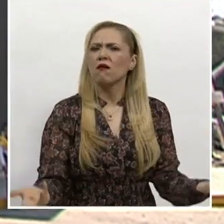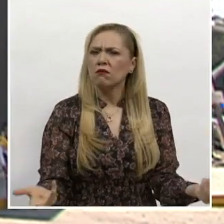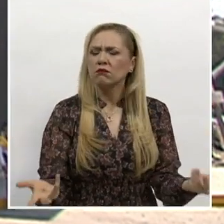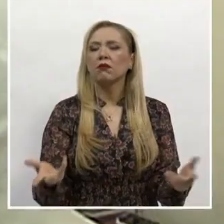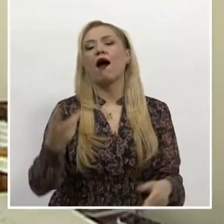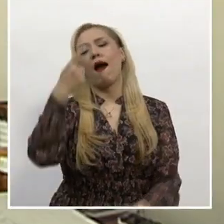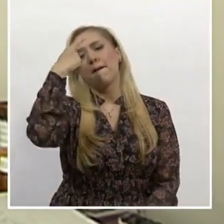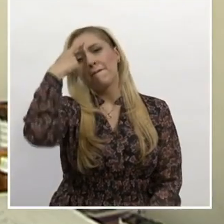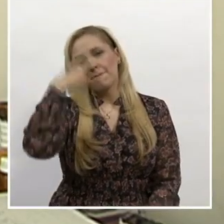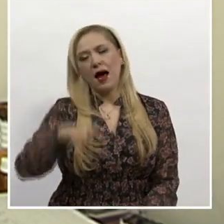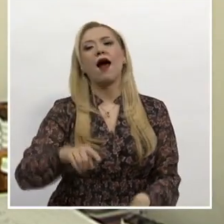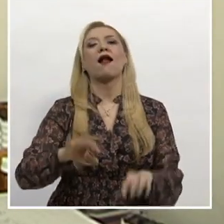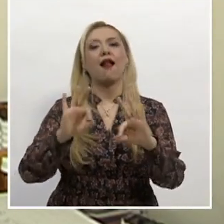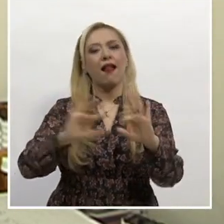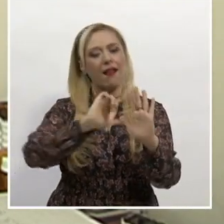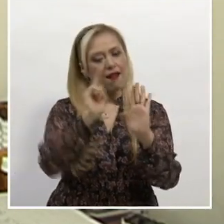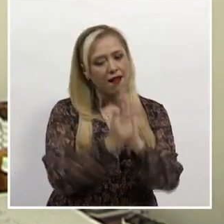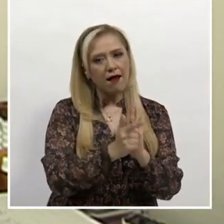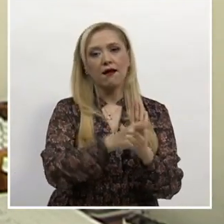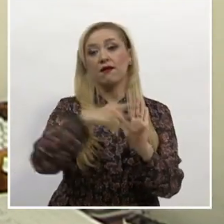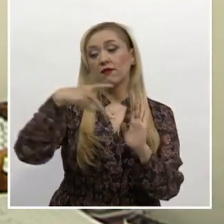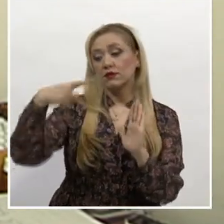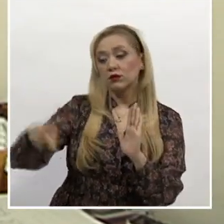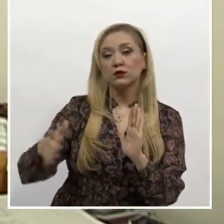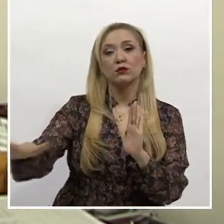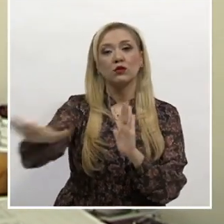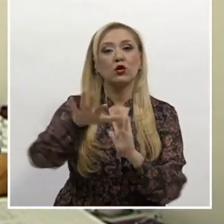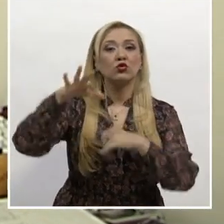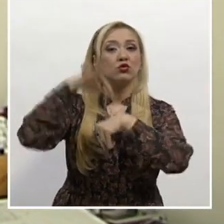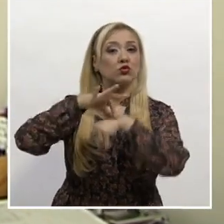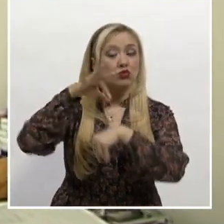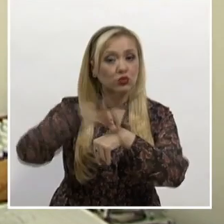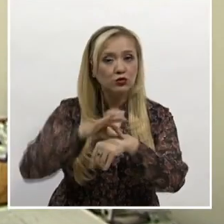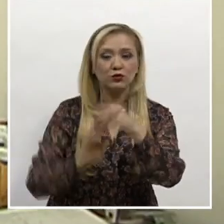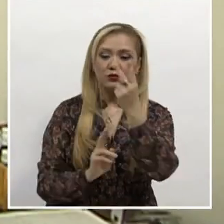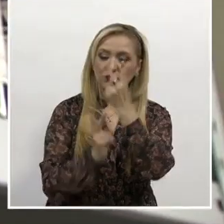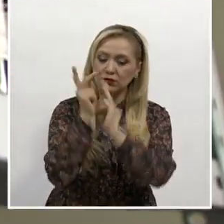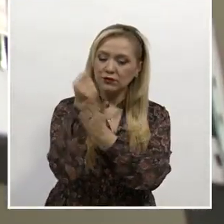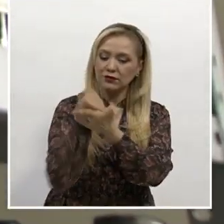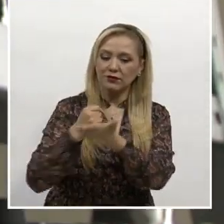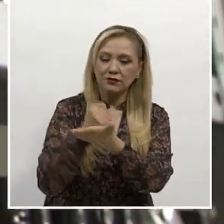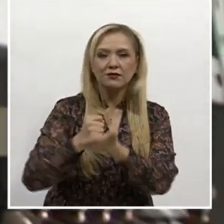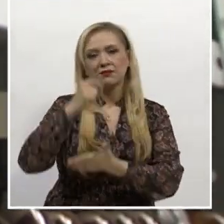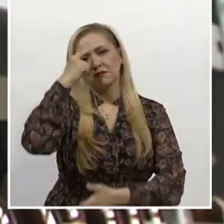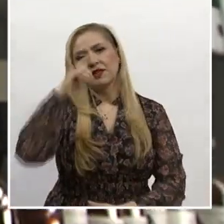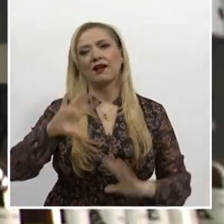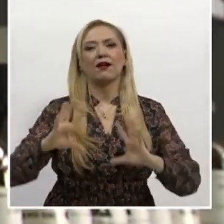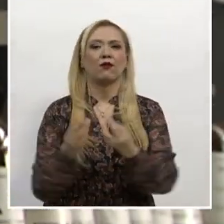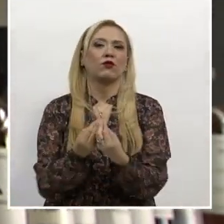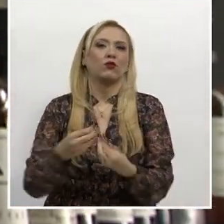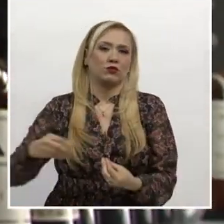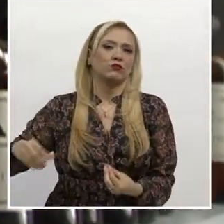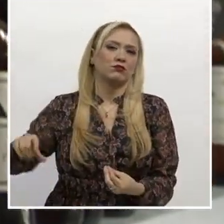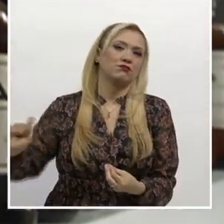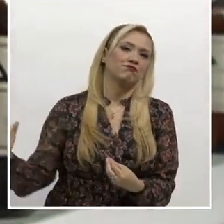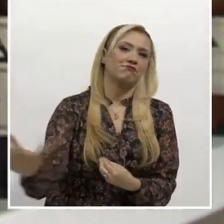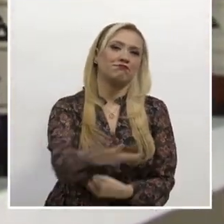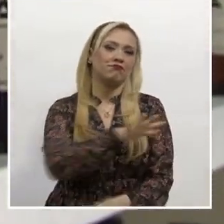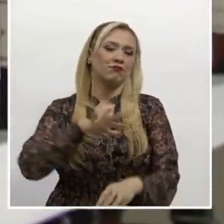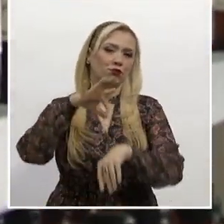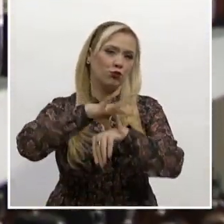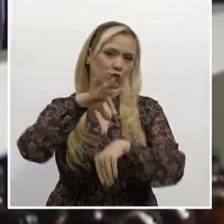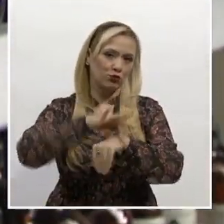jurídica y del reconocimiento del sistema jurídico de la homeopatía como parte de nuestro sistema de salud. En dicho artículo,